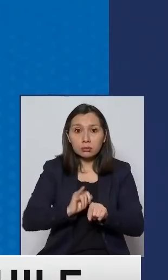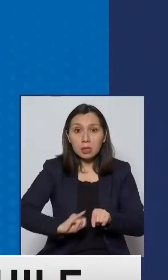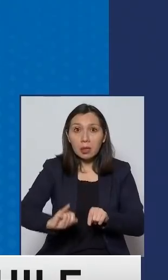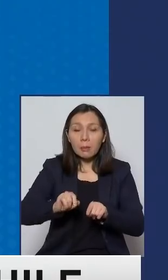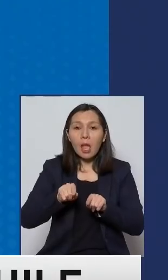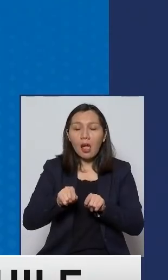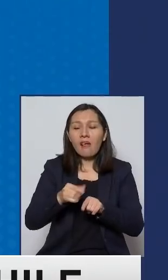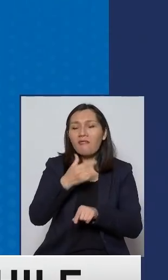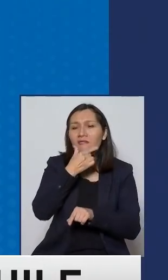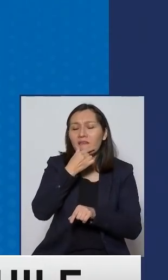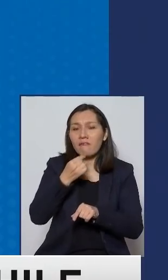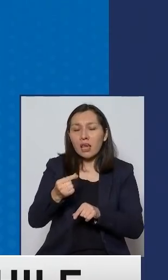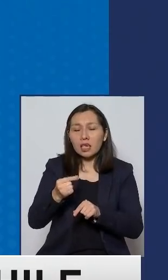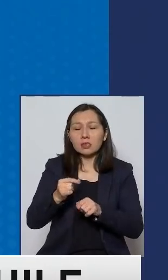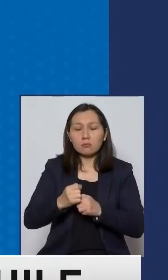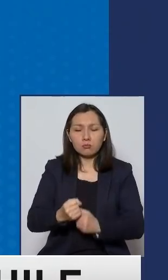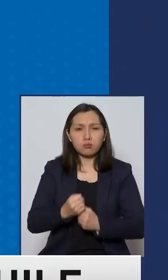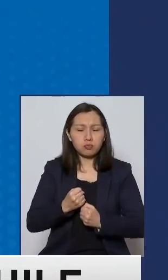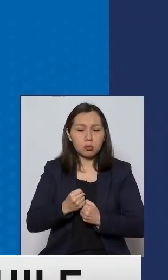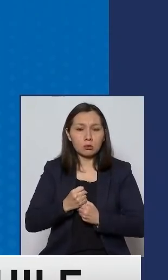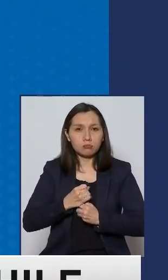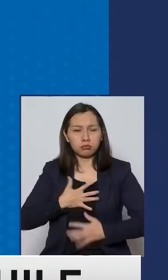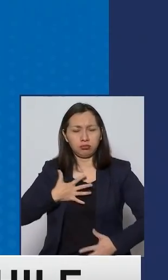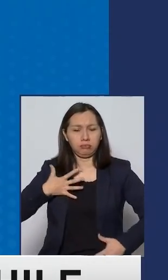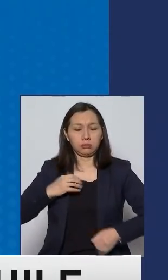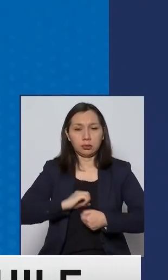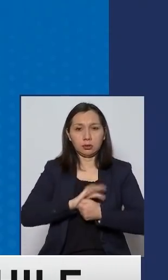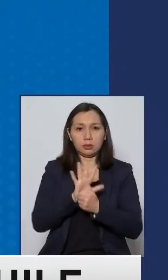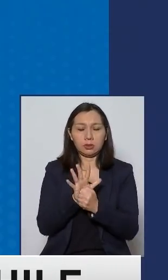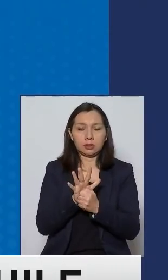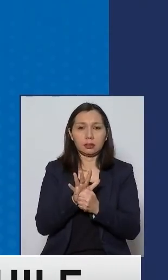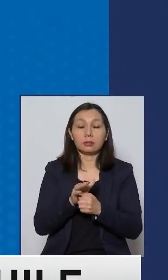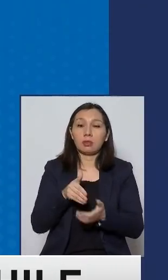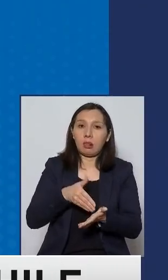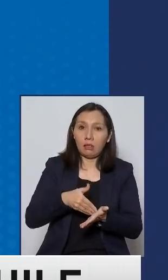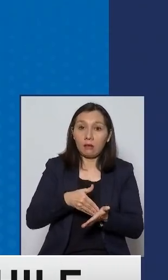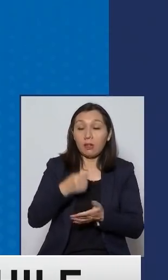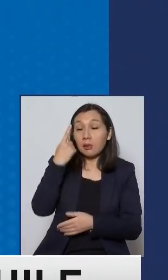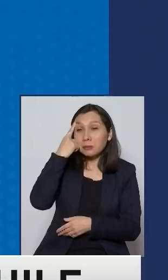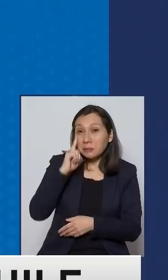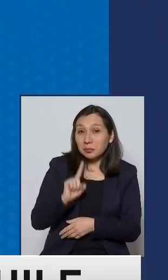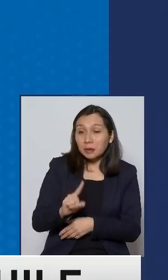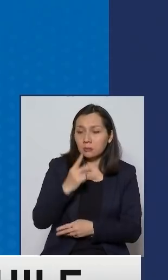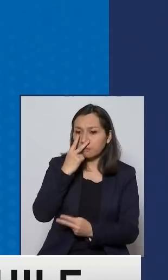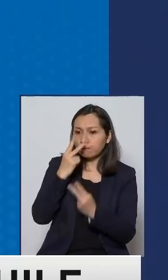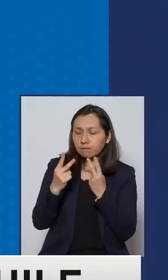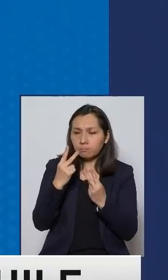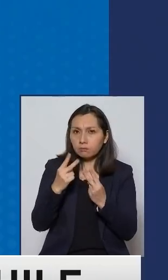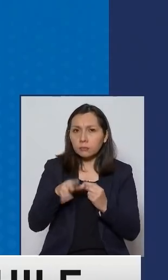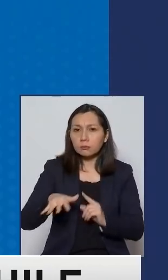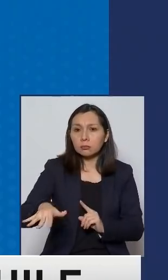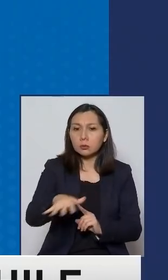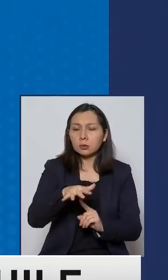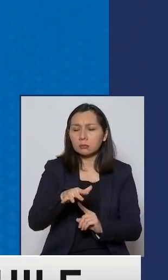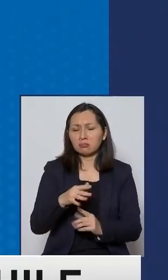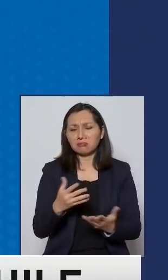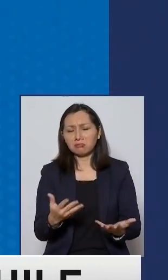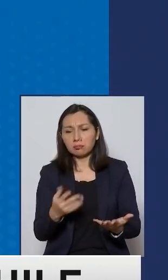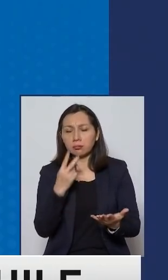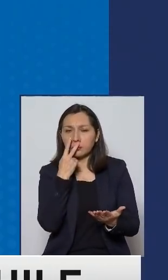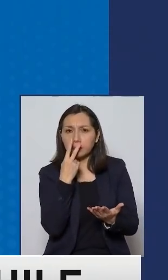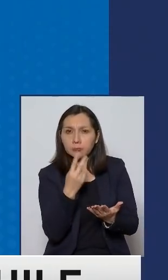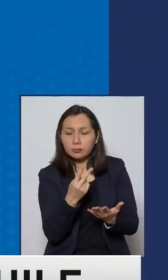que se enferman con una manera mayor severidad. Sin embargo, hemos visto una situación particular